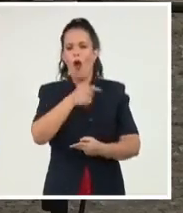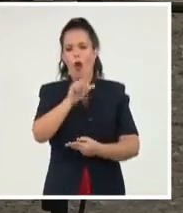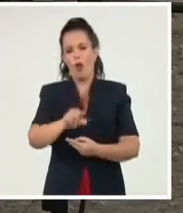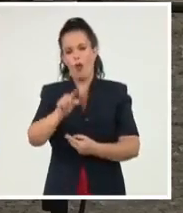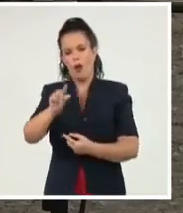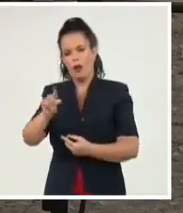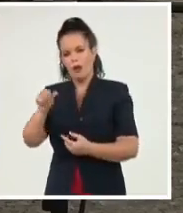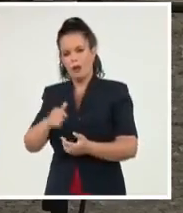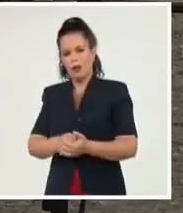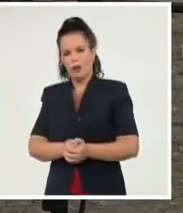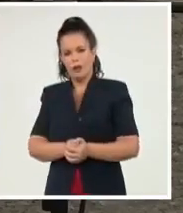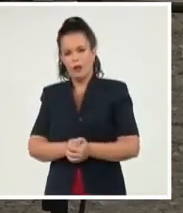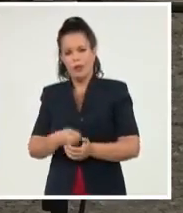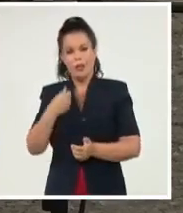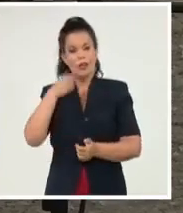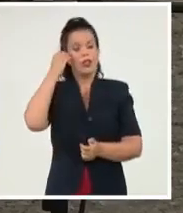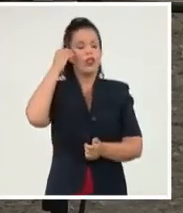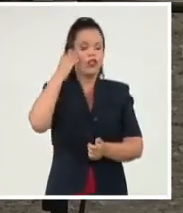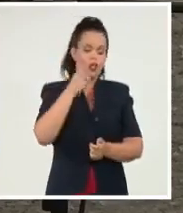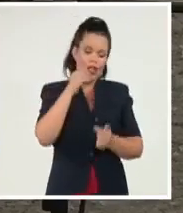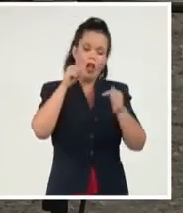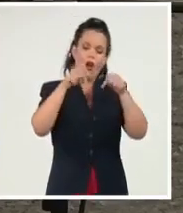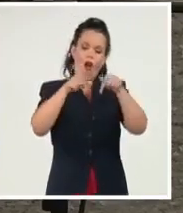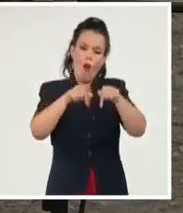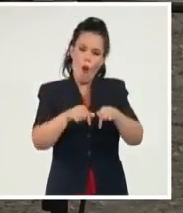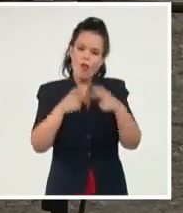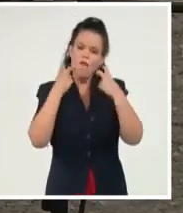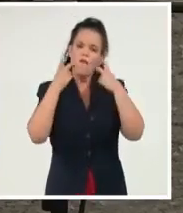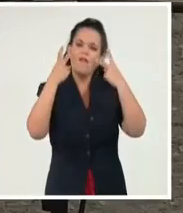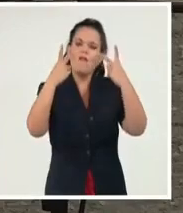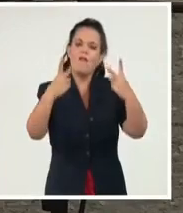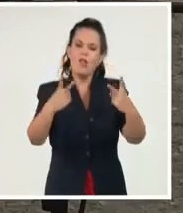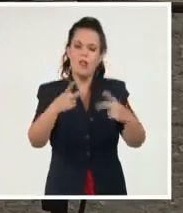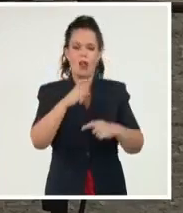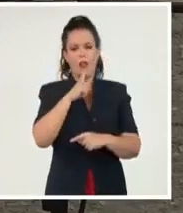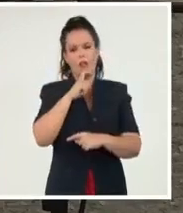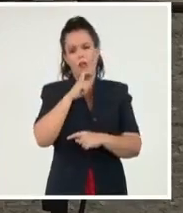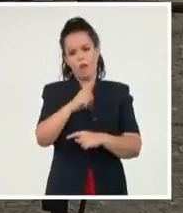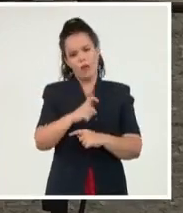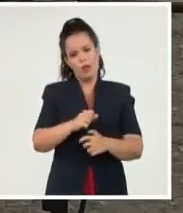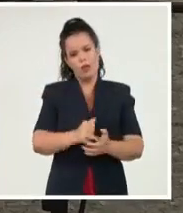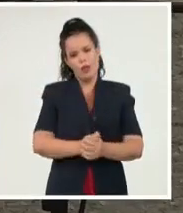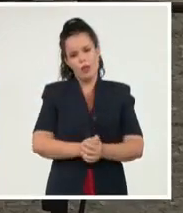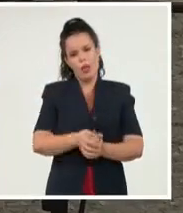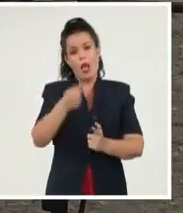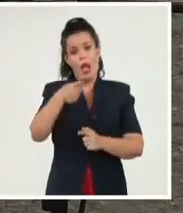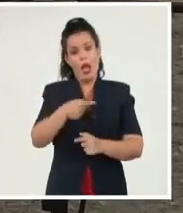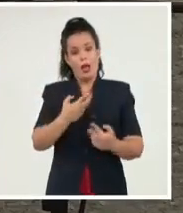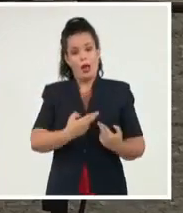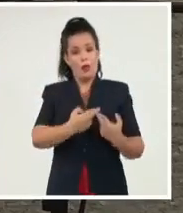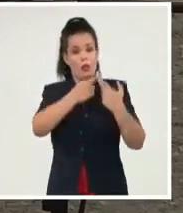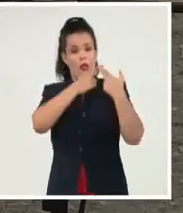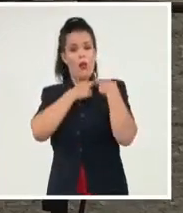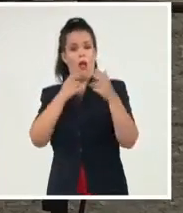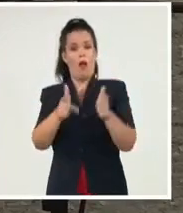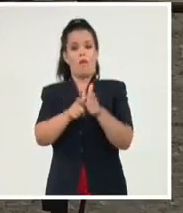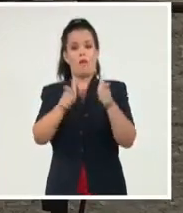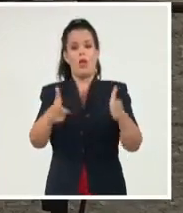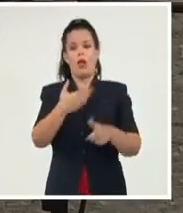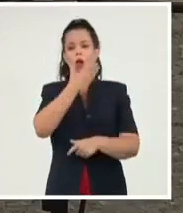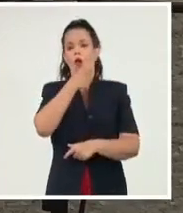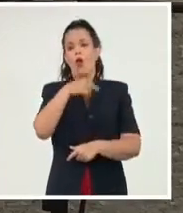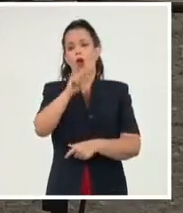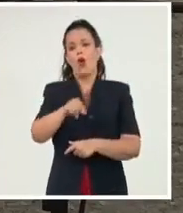sociedad, en la vida hoy, en lo que queremos hacer, donde la razón la tienen los jóvenes, y donde la perspectiva la tienen los jóvenes,